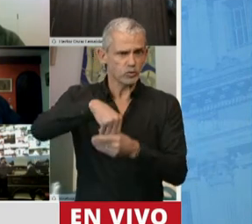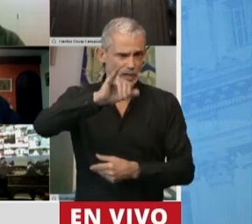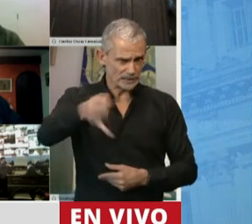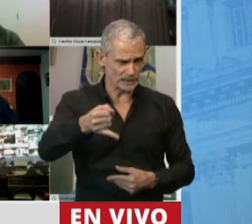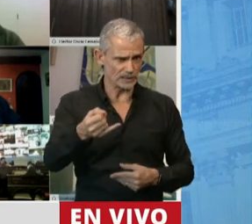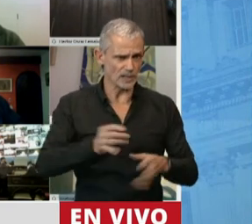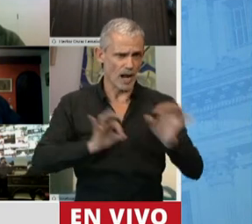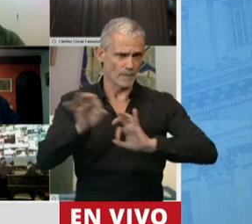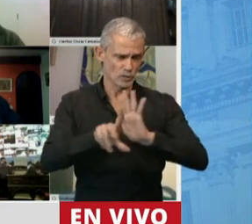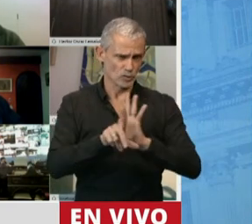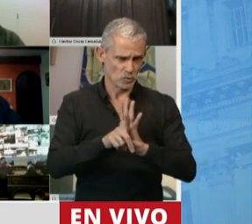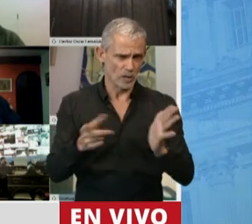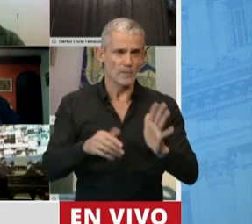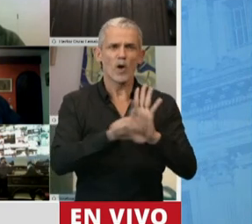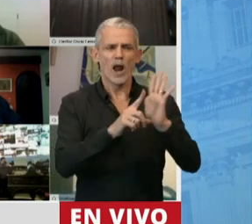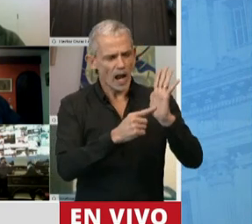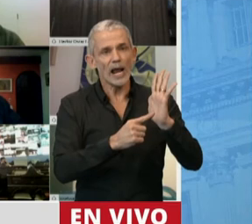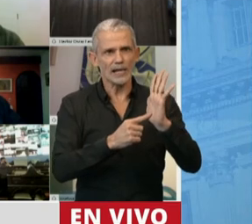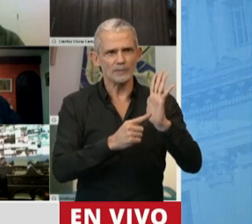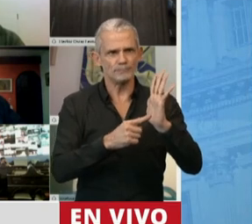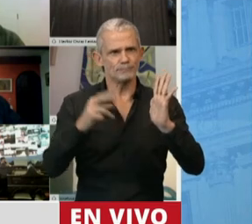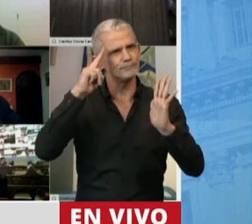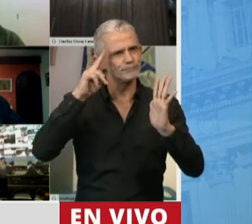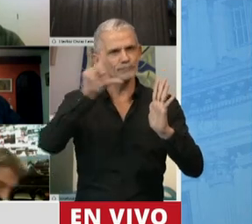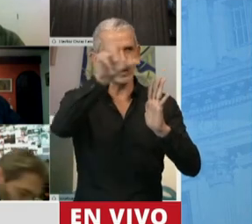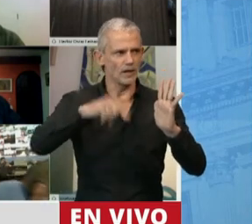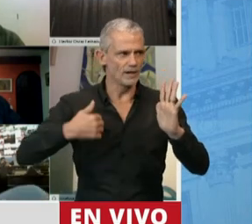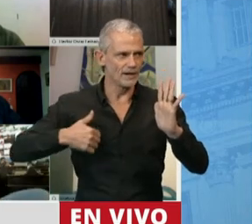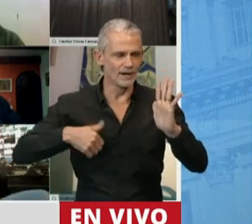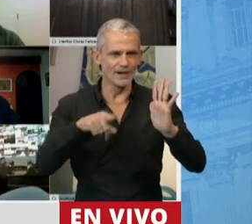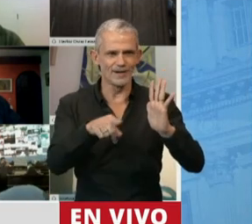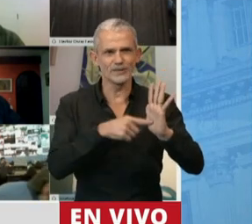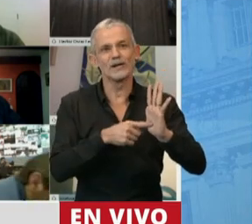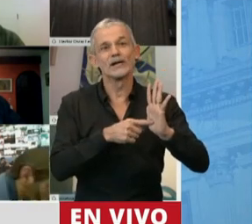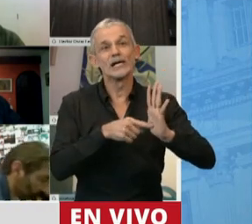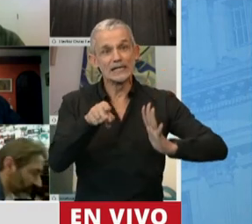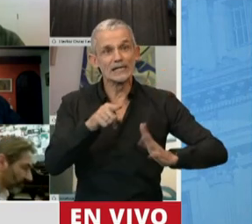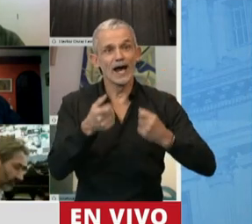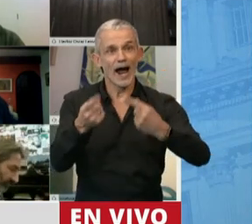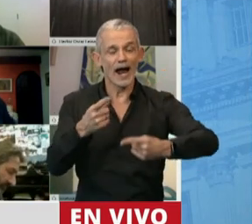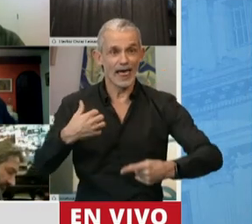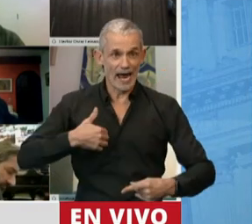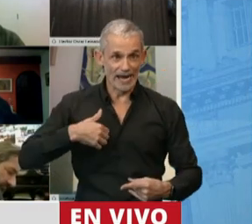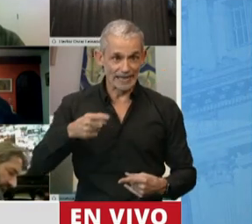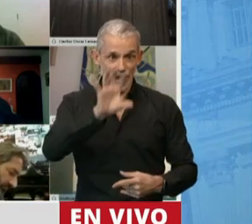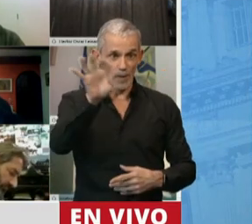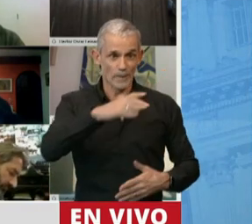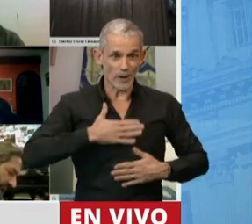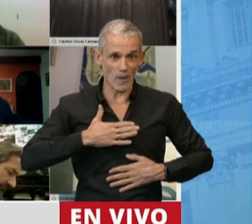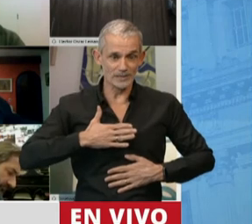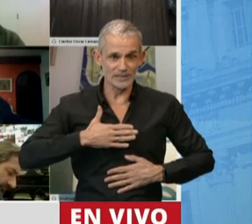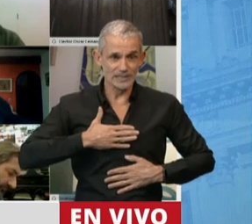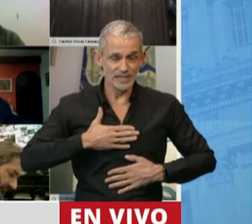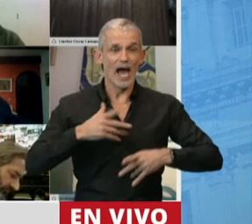proyecto, entendiendo que estamos frente a una ley de carácter federal, ese federalismo que va a permitir, en el caso de nuestra provincia, creo, desarrollar el